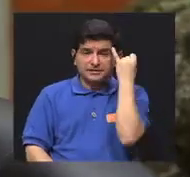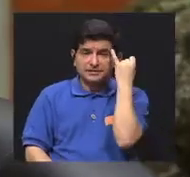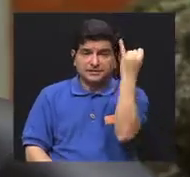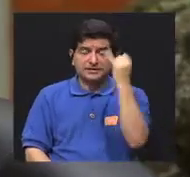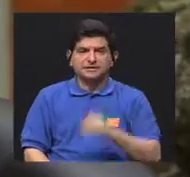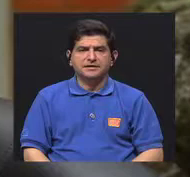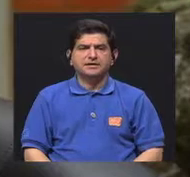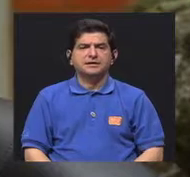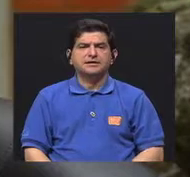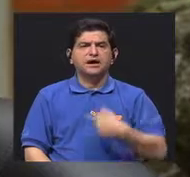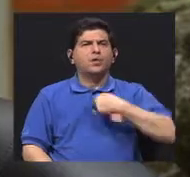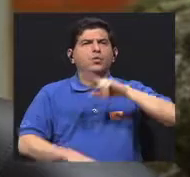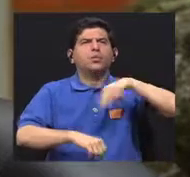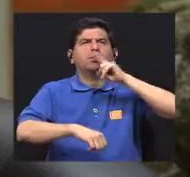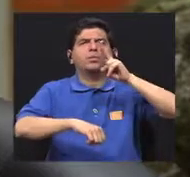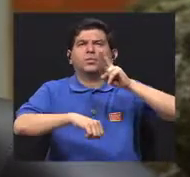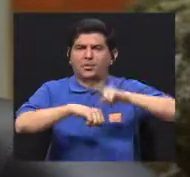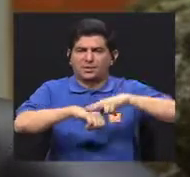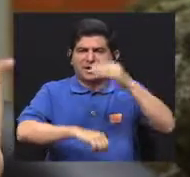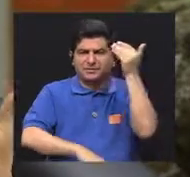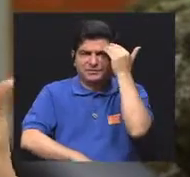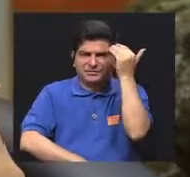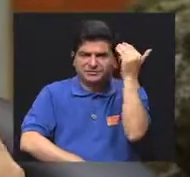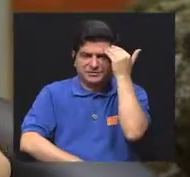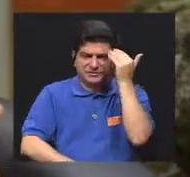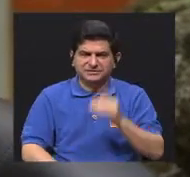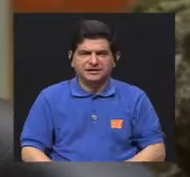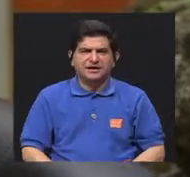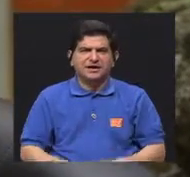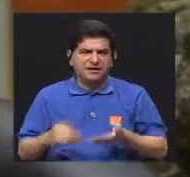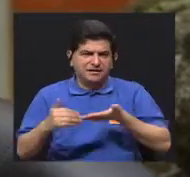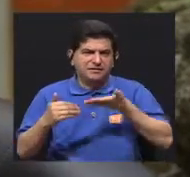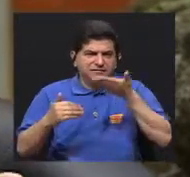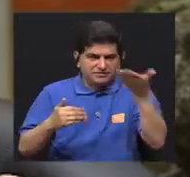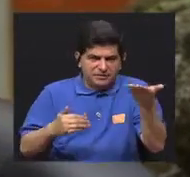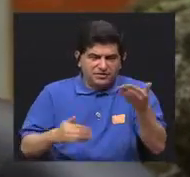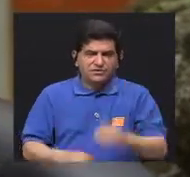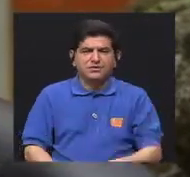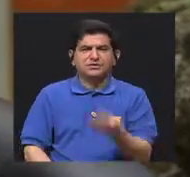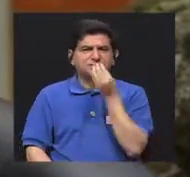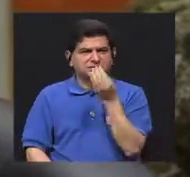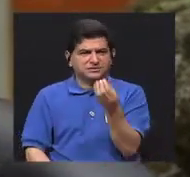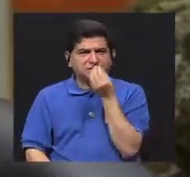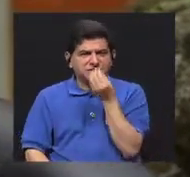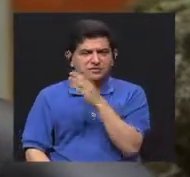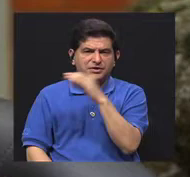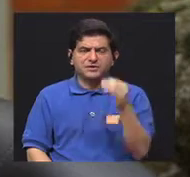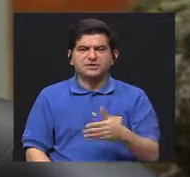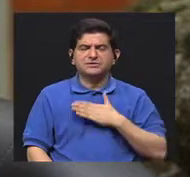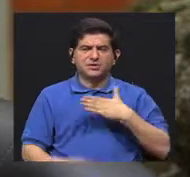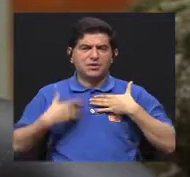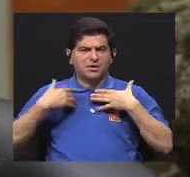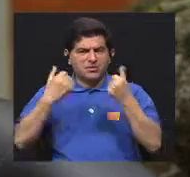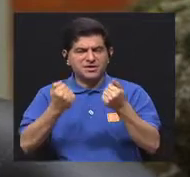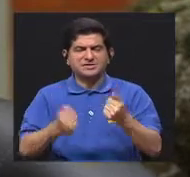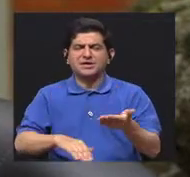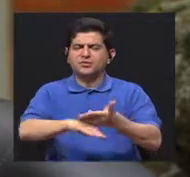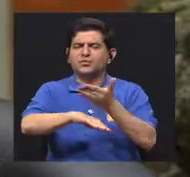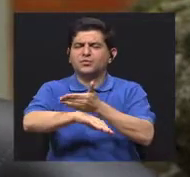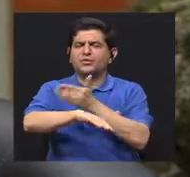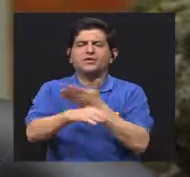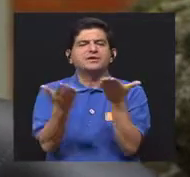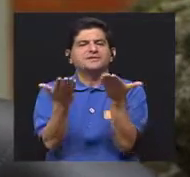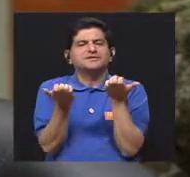esa es la idea. Bueno, uno por lo general sabe como qué aspectos de la alimentación o de mi salud me gustaría